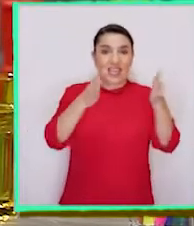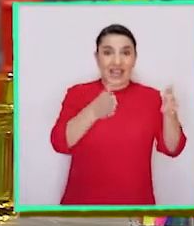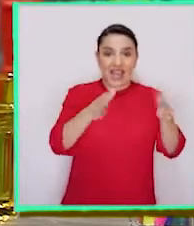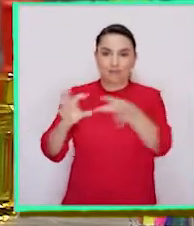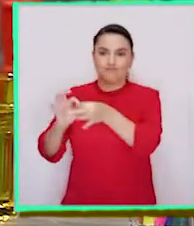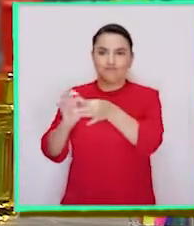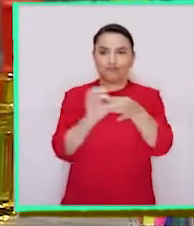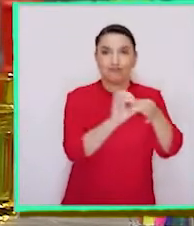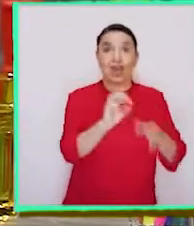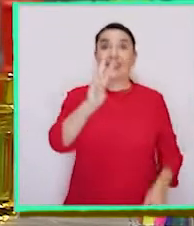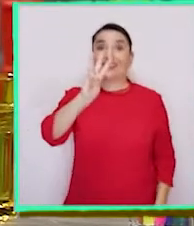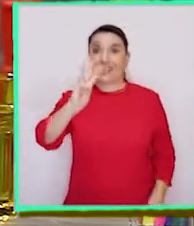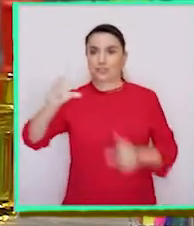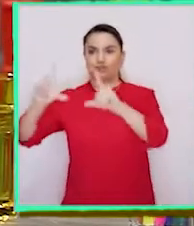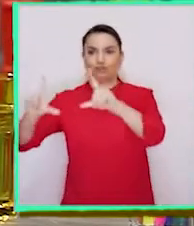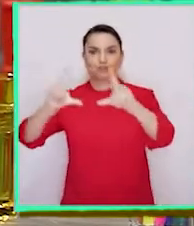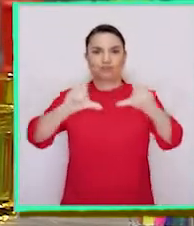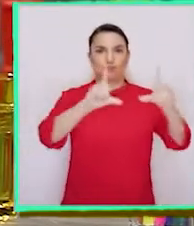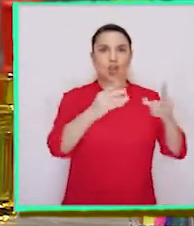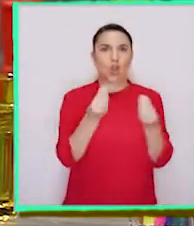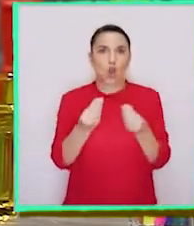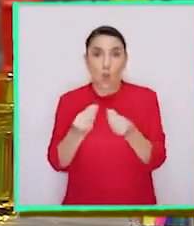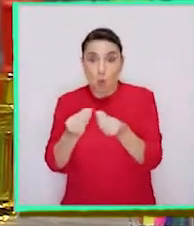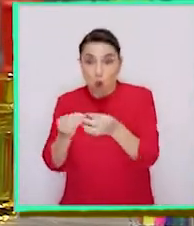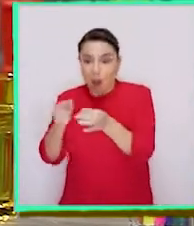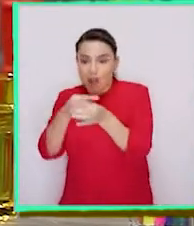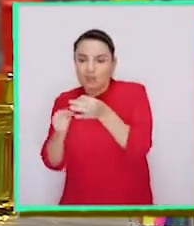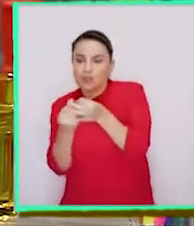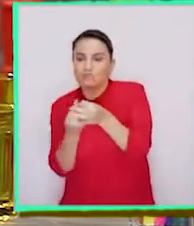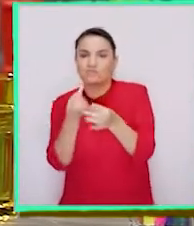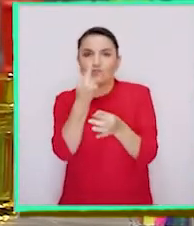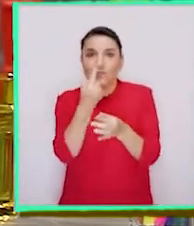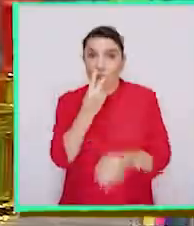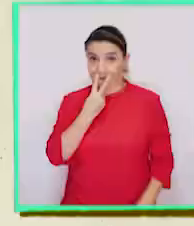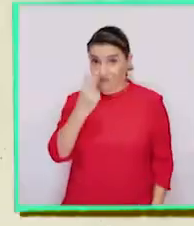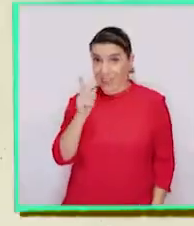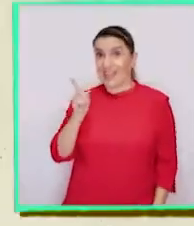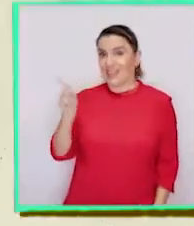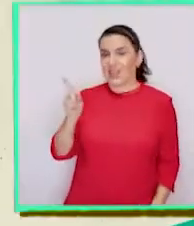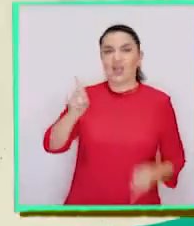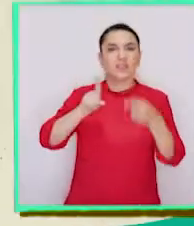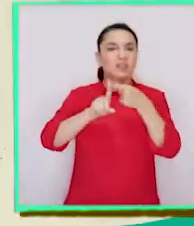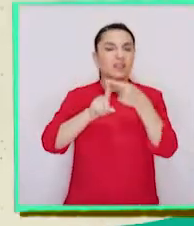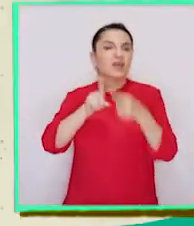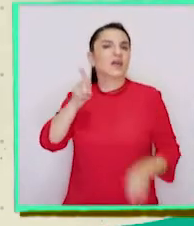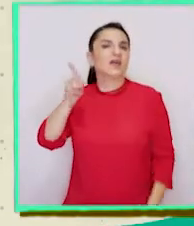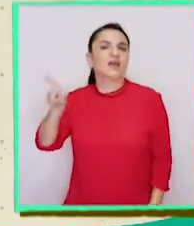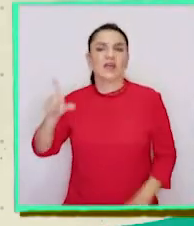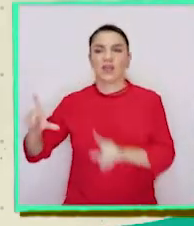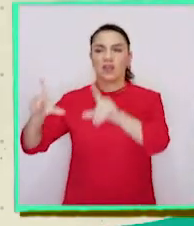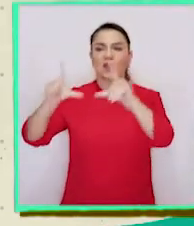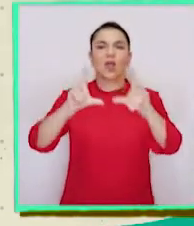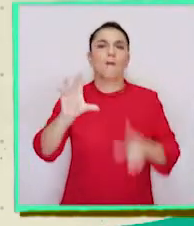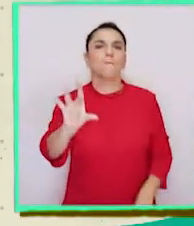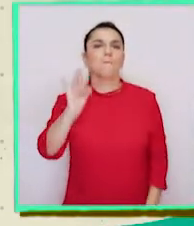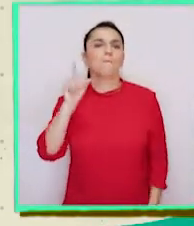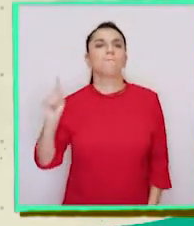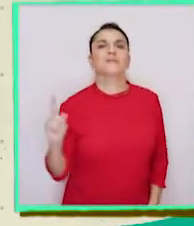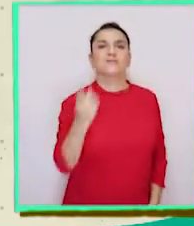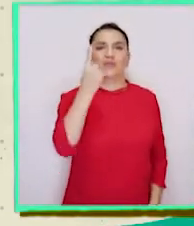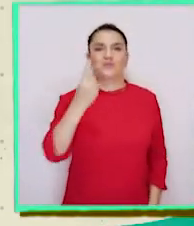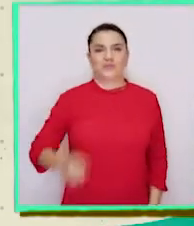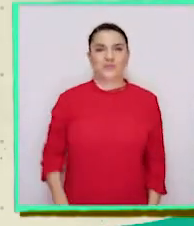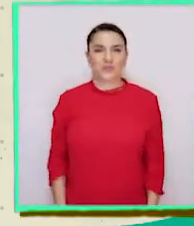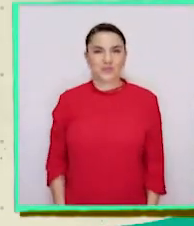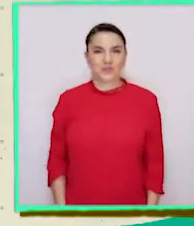tres imágenes de la germinación de la lenteja. Observen su pantalla y apunten qué imagen creen que va